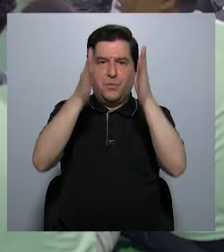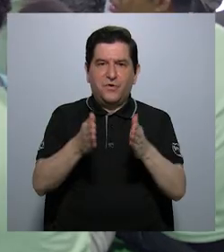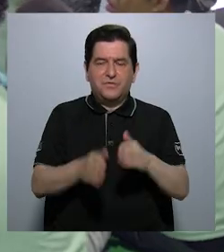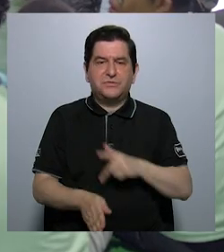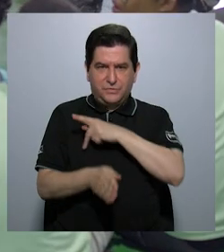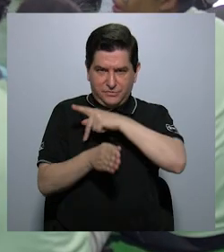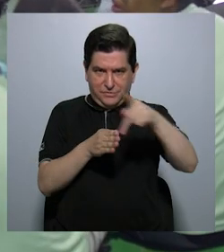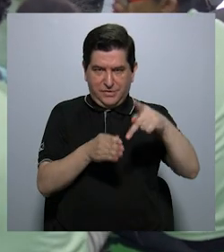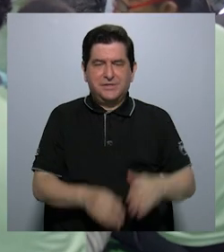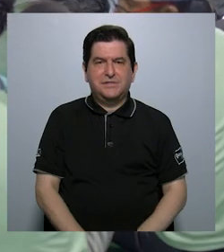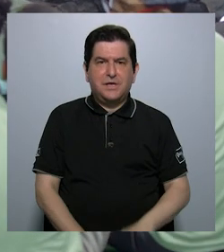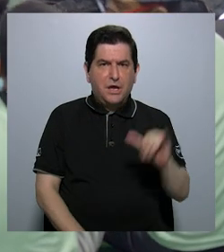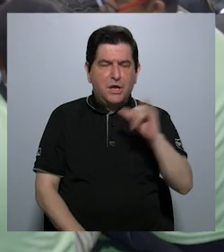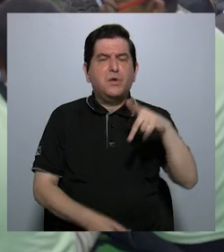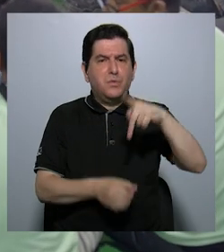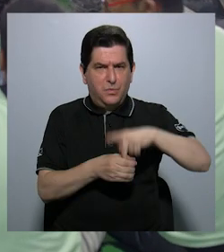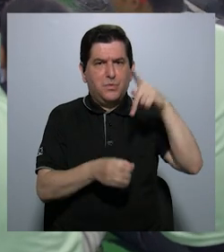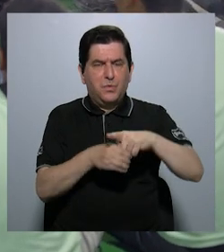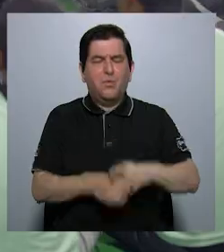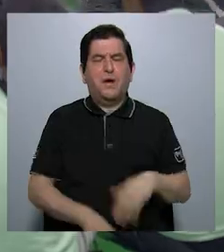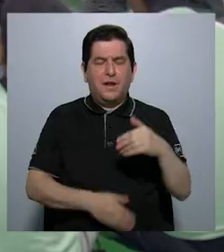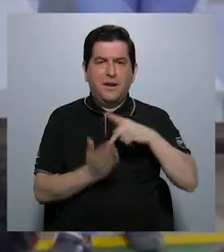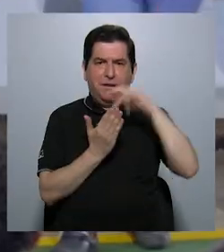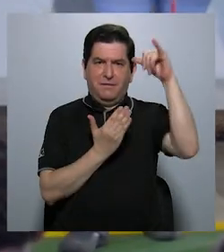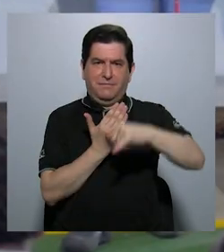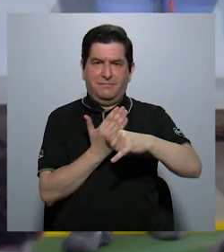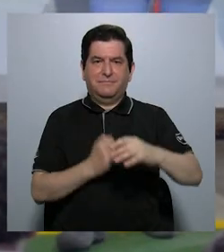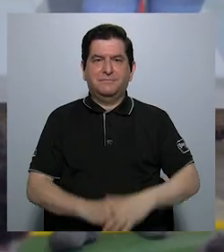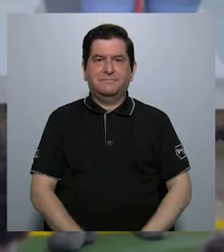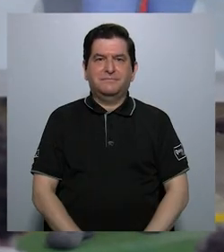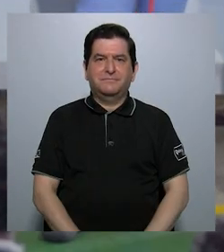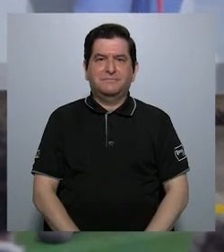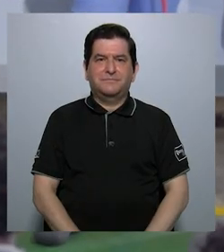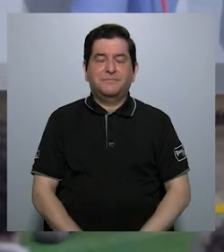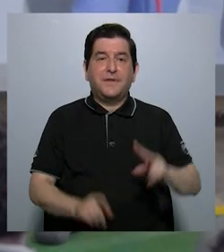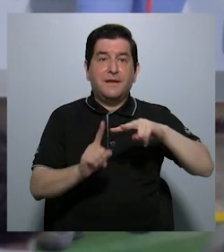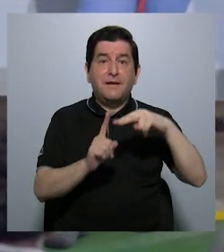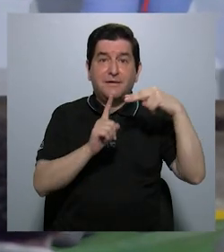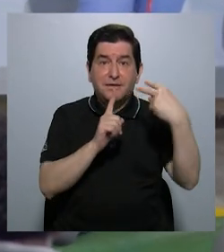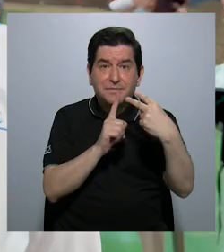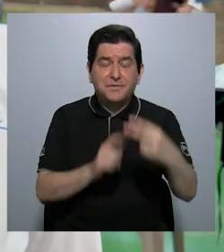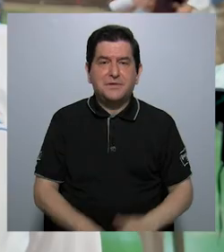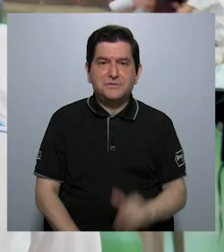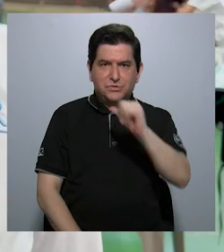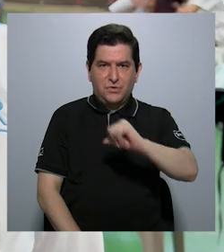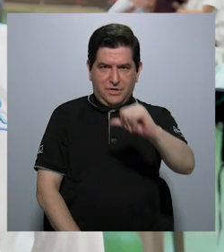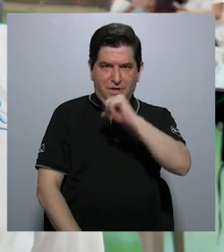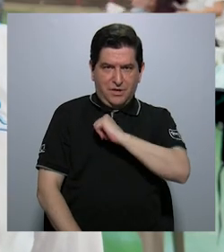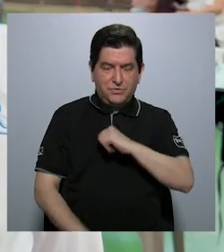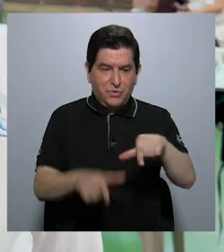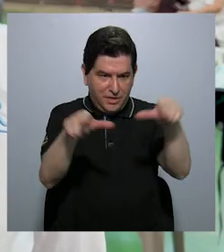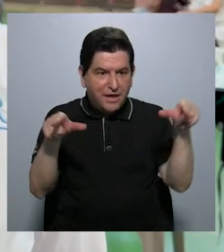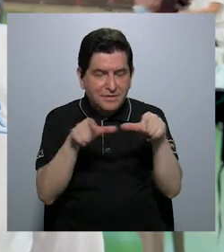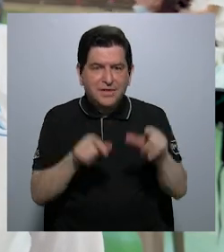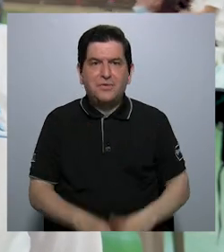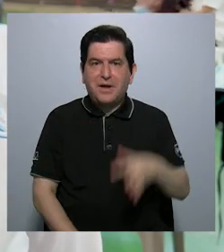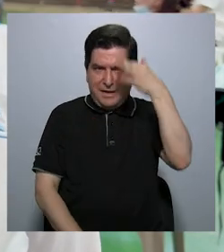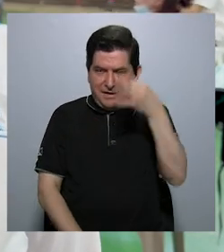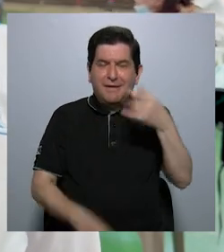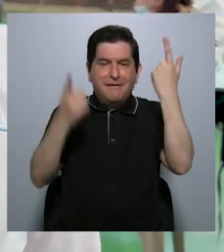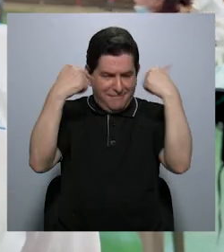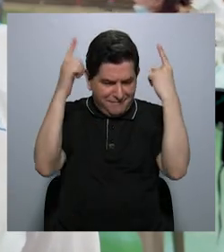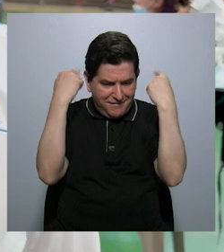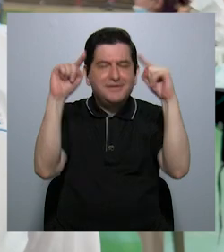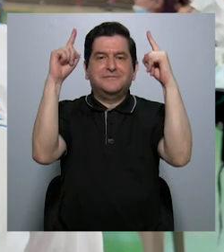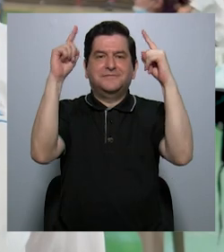docentes profesionales, también participan en este proyecto. Desde el punto de vista de las autoridades de la localidad, ha sido